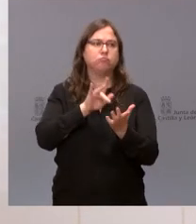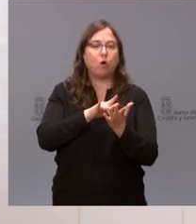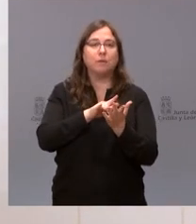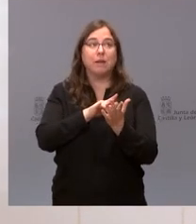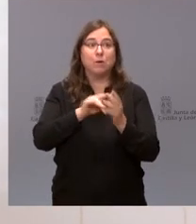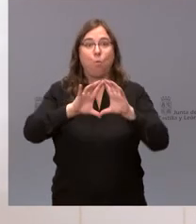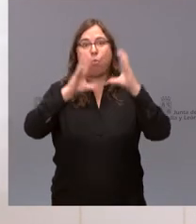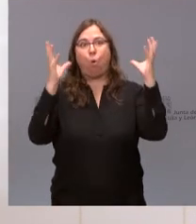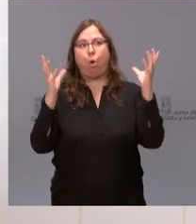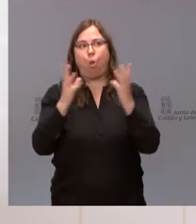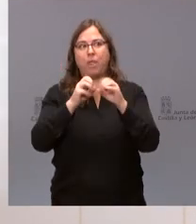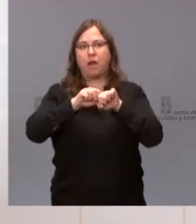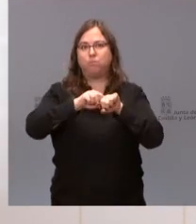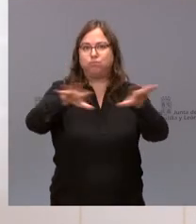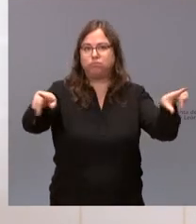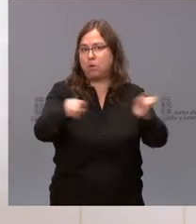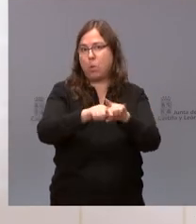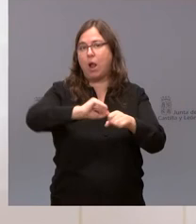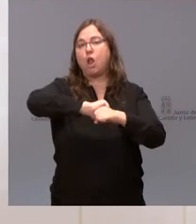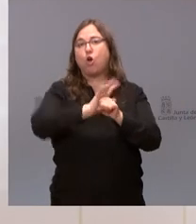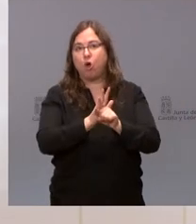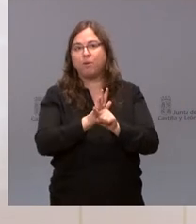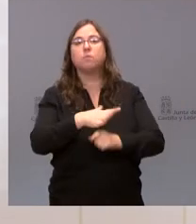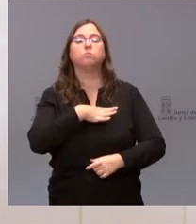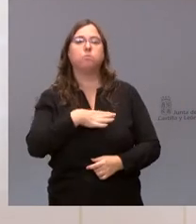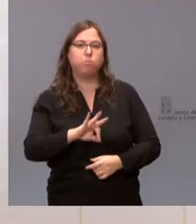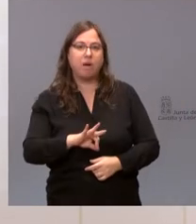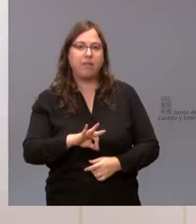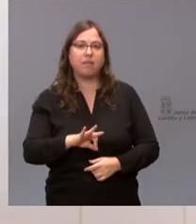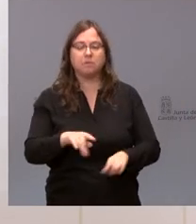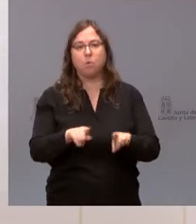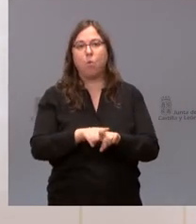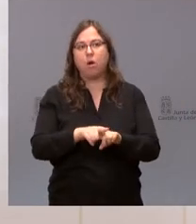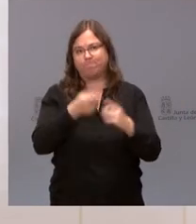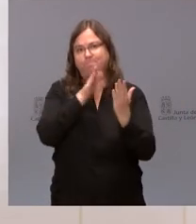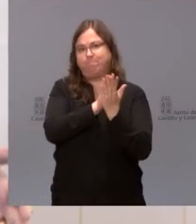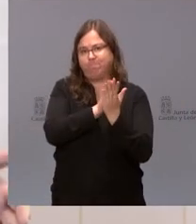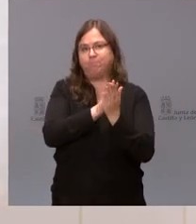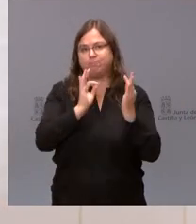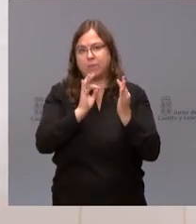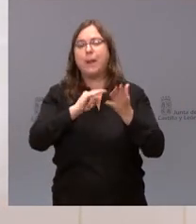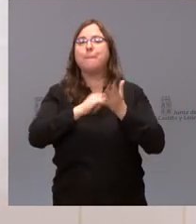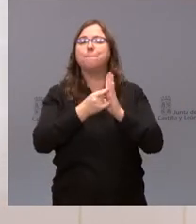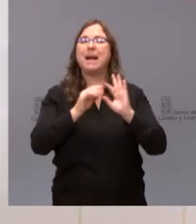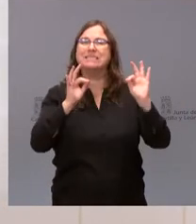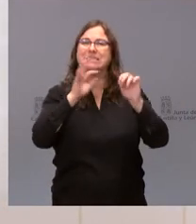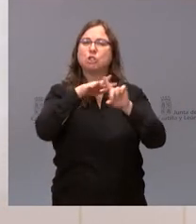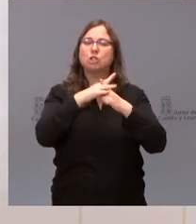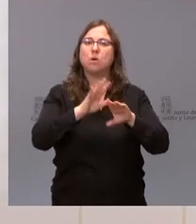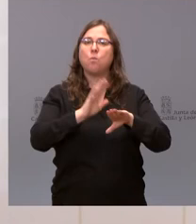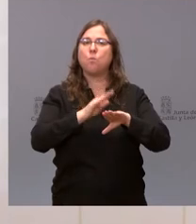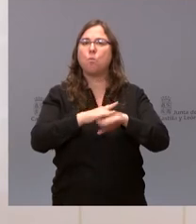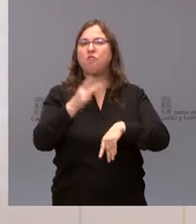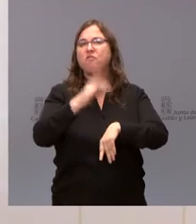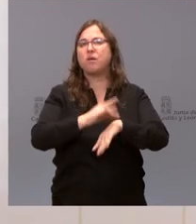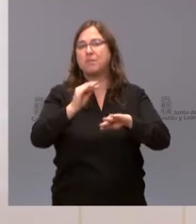mundial como la COVID-19. También vamos a hacer frente y hay planes de contingencia preparados para